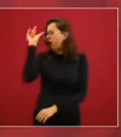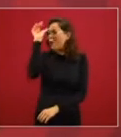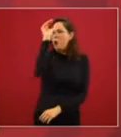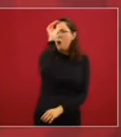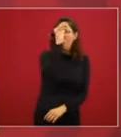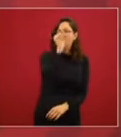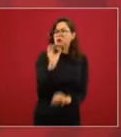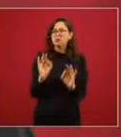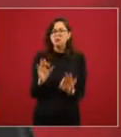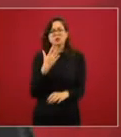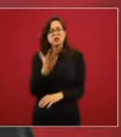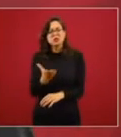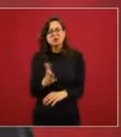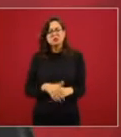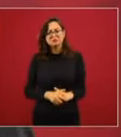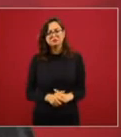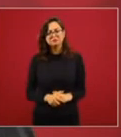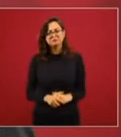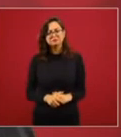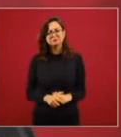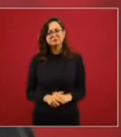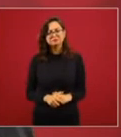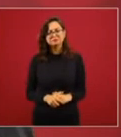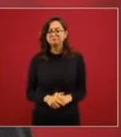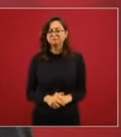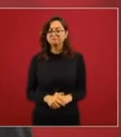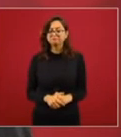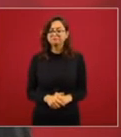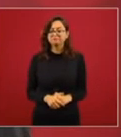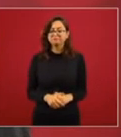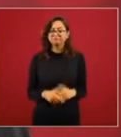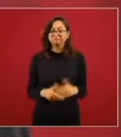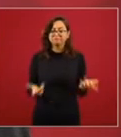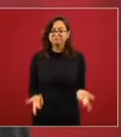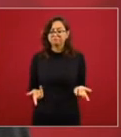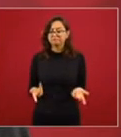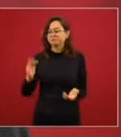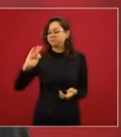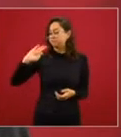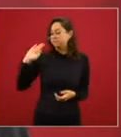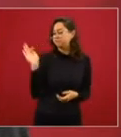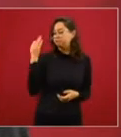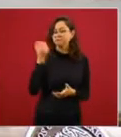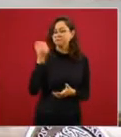vamos a ayudar en la medida de nuestras posibilidades